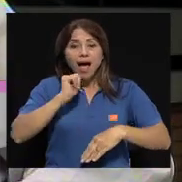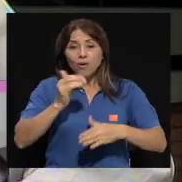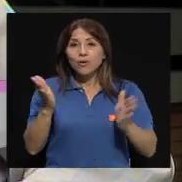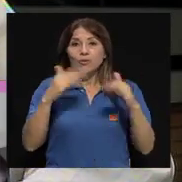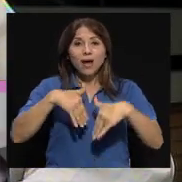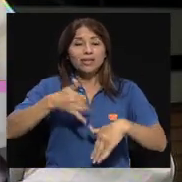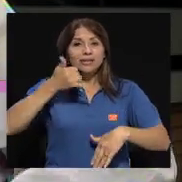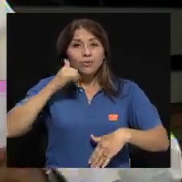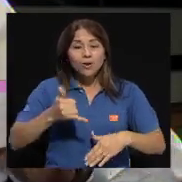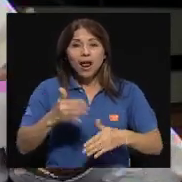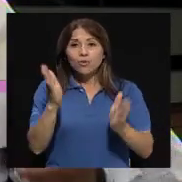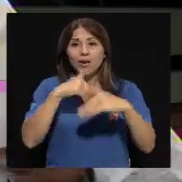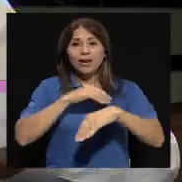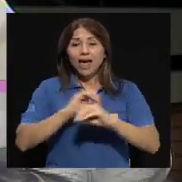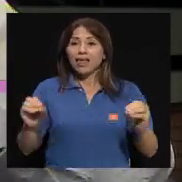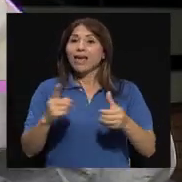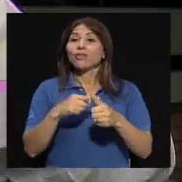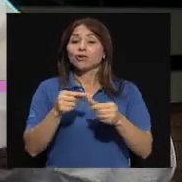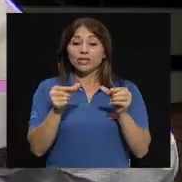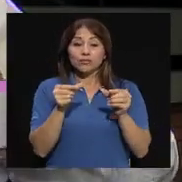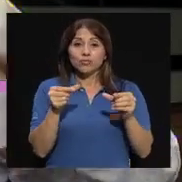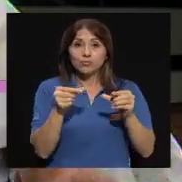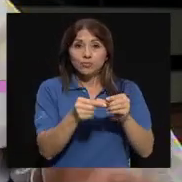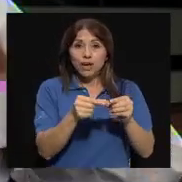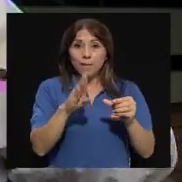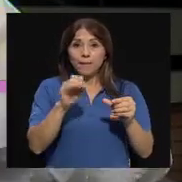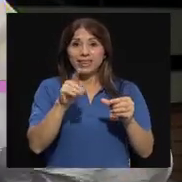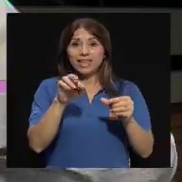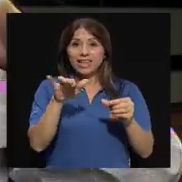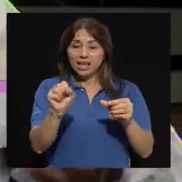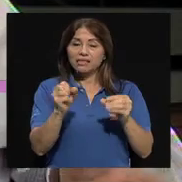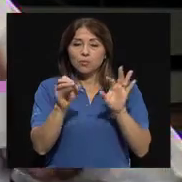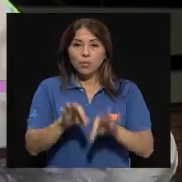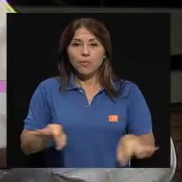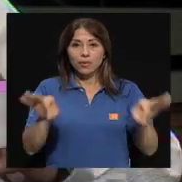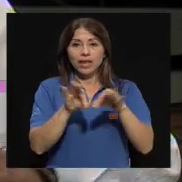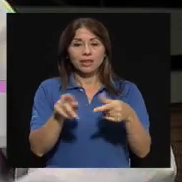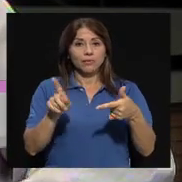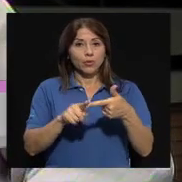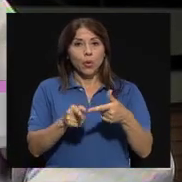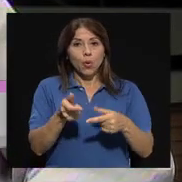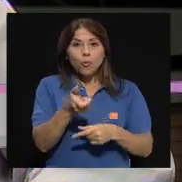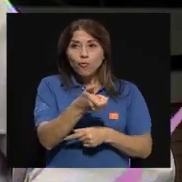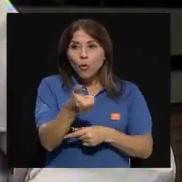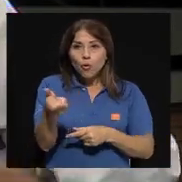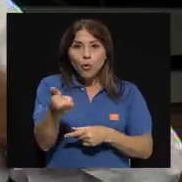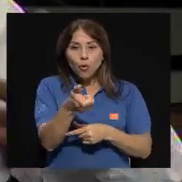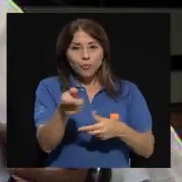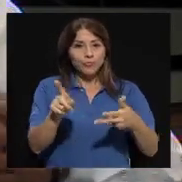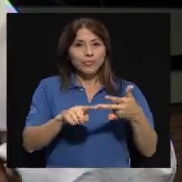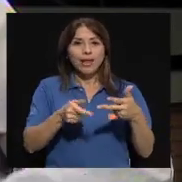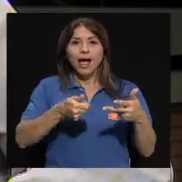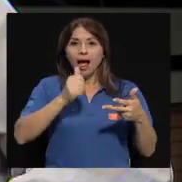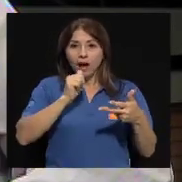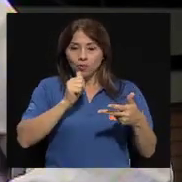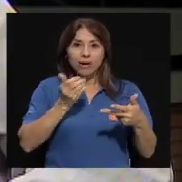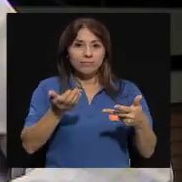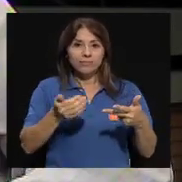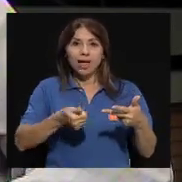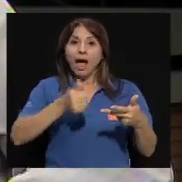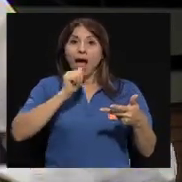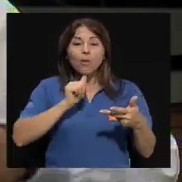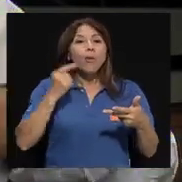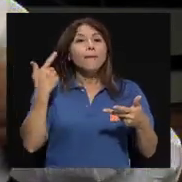en general todo. baterías, un foco, una linterna, dependiendo de la noche que pueda haber. Agua, agua para